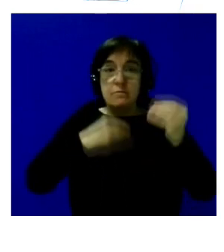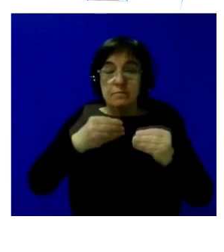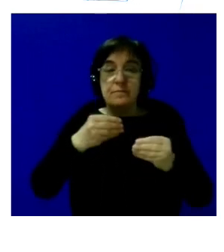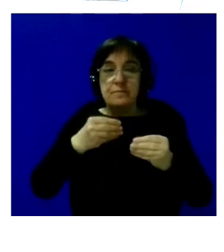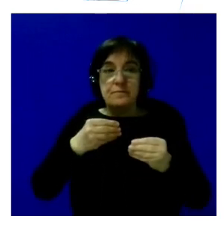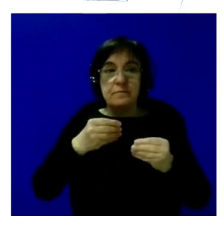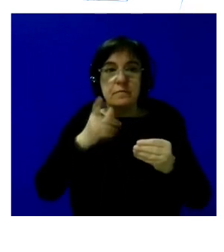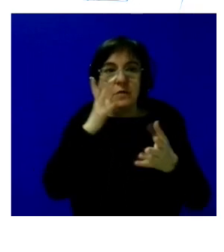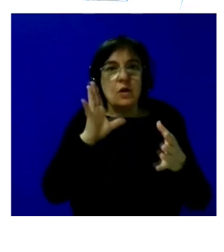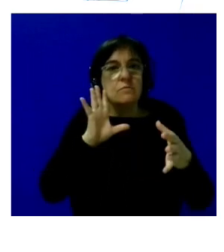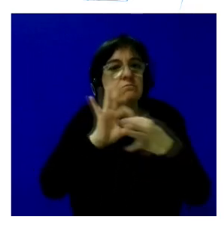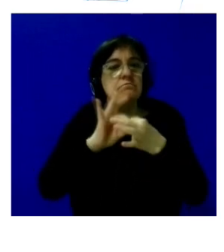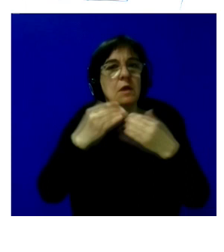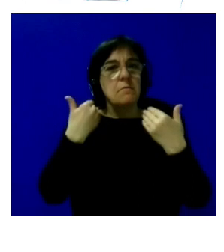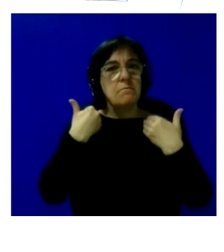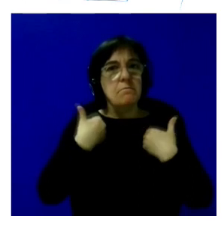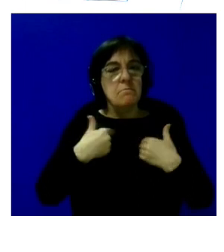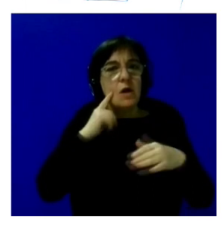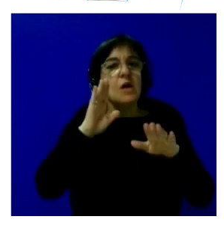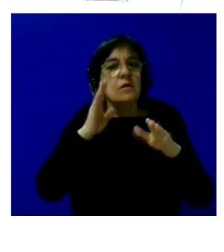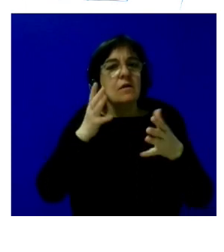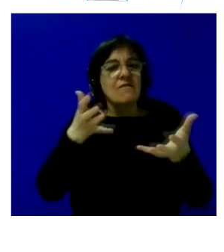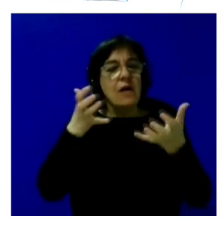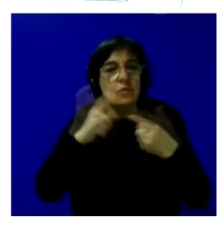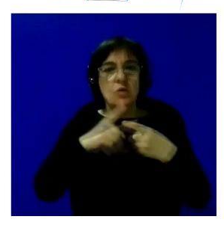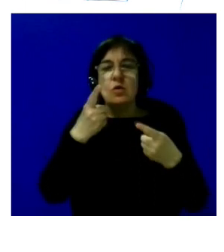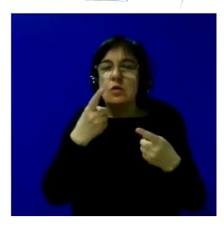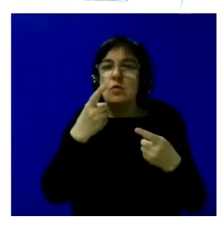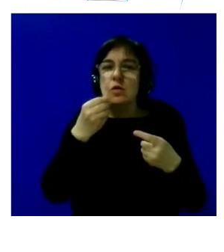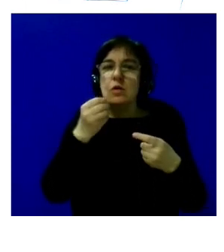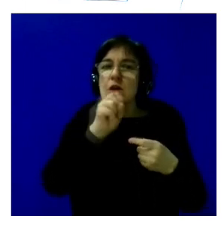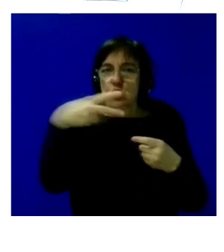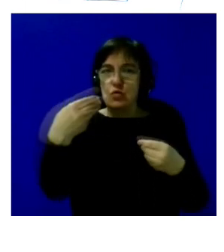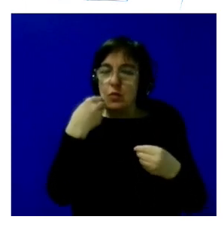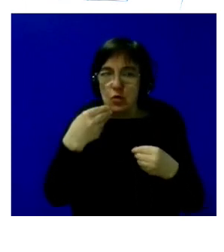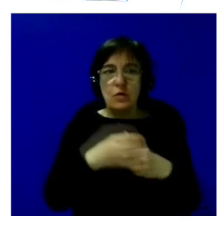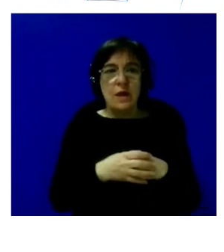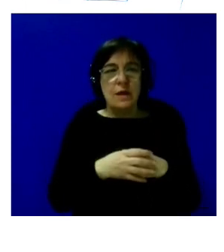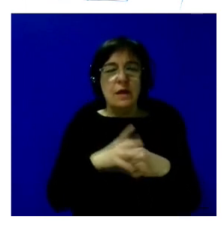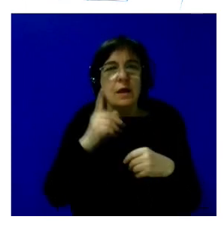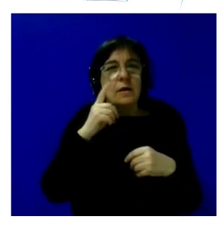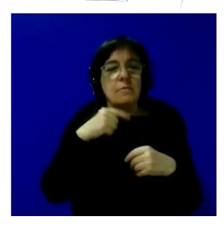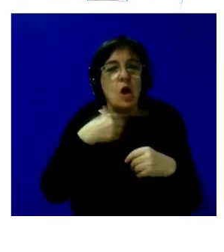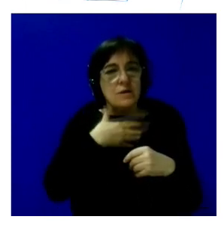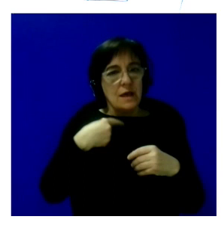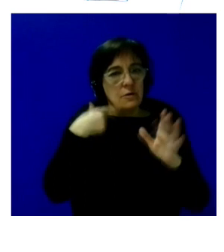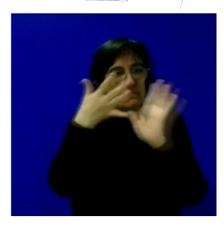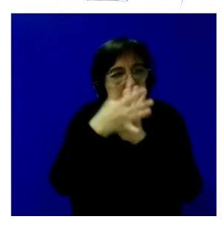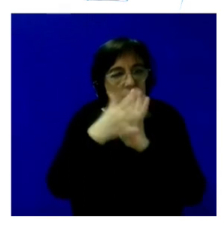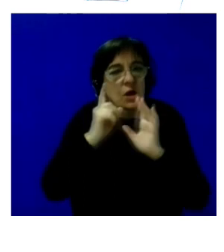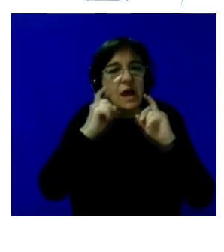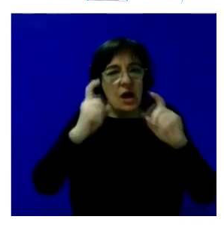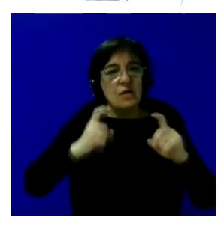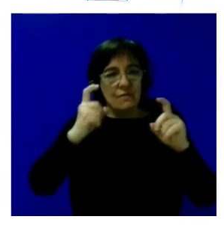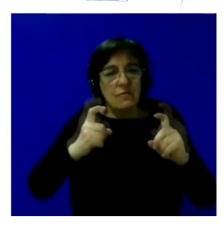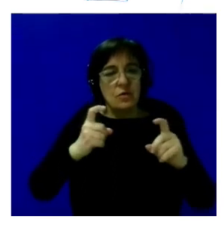con conexiones personales que favorecieron un buen resultado pero quiero significar sobre todo el esfuerzo que